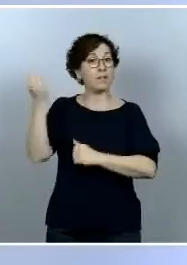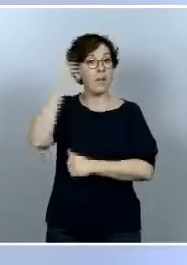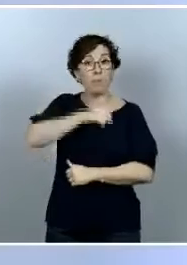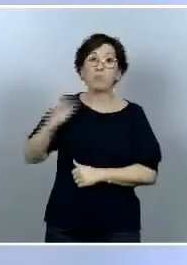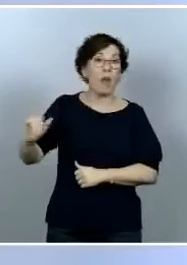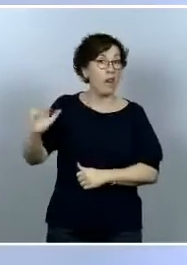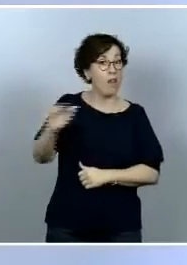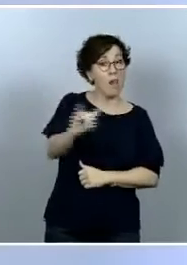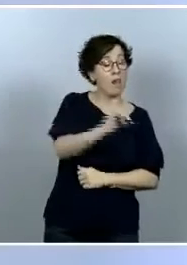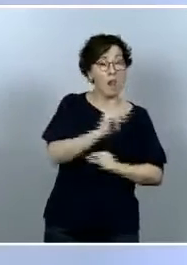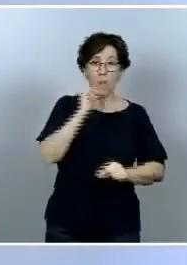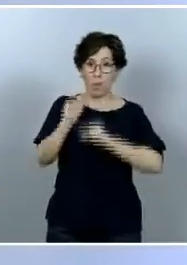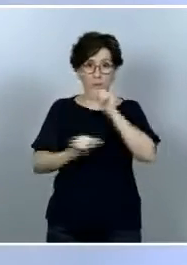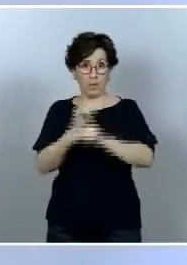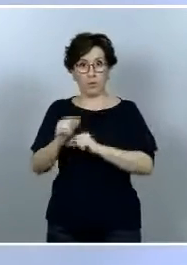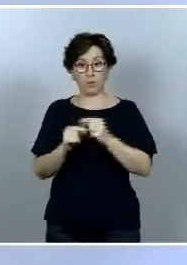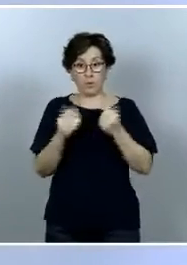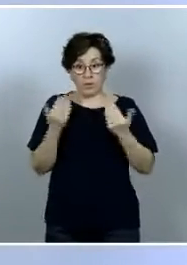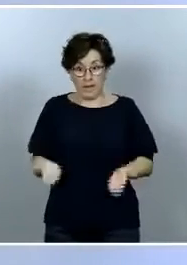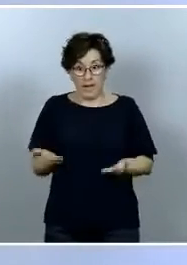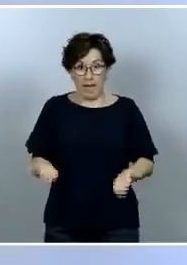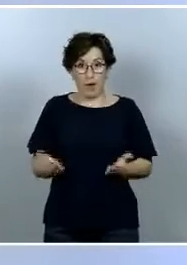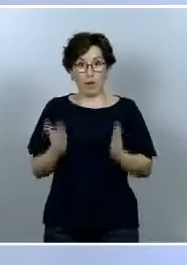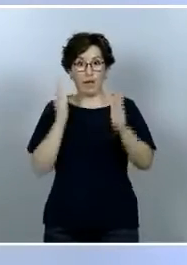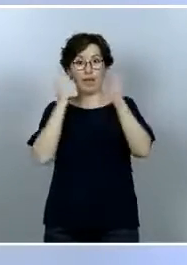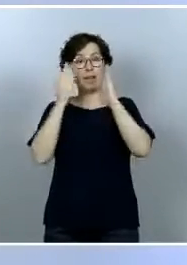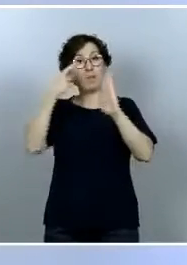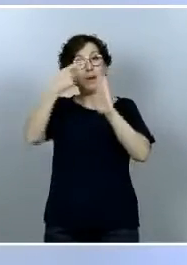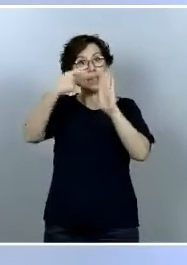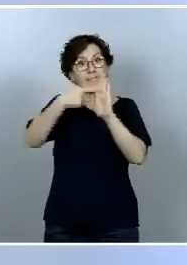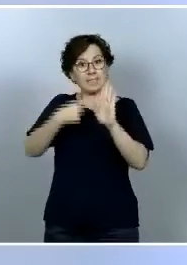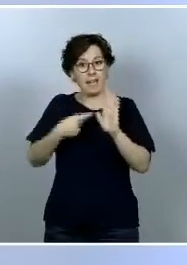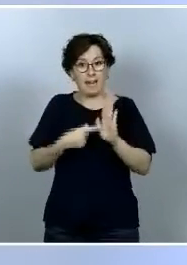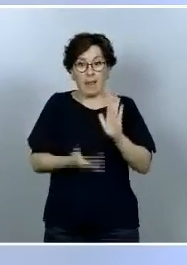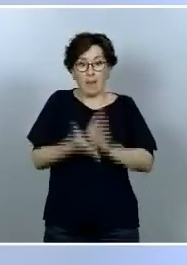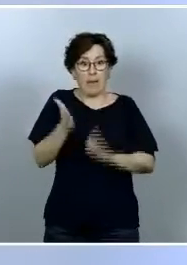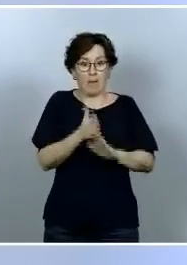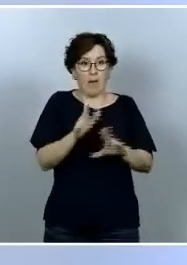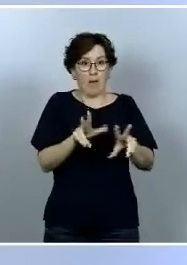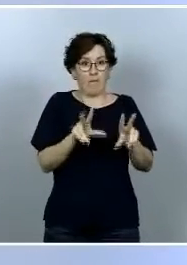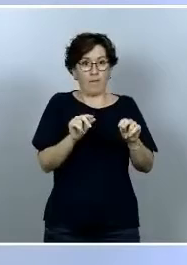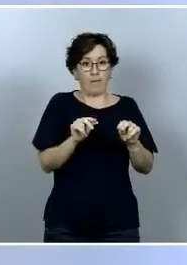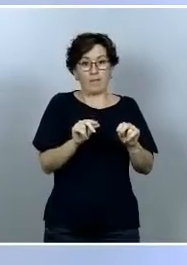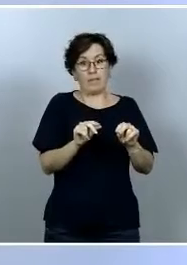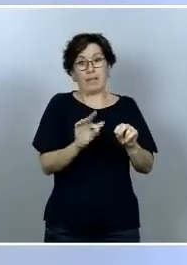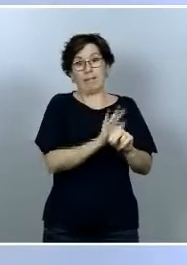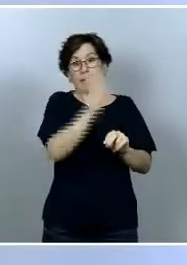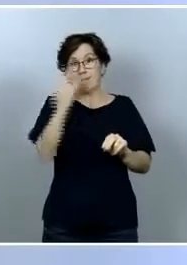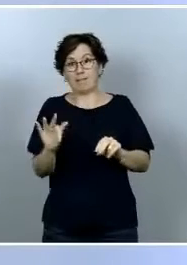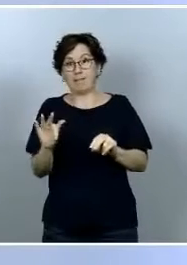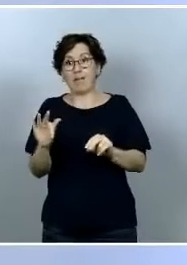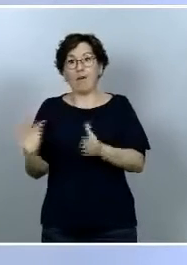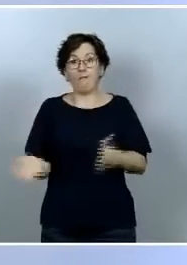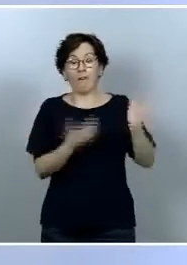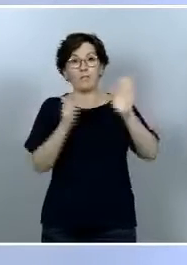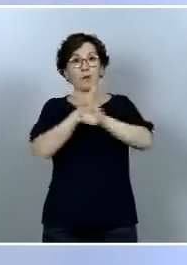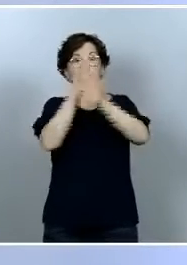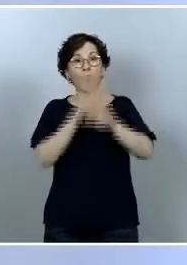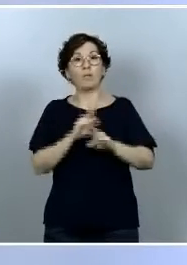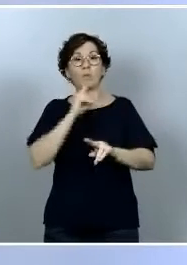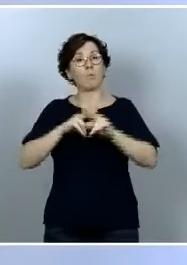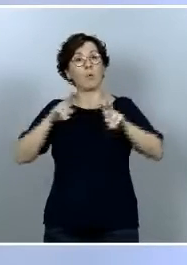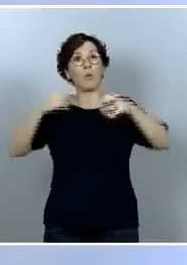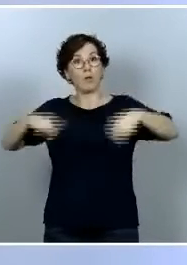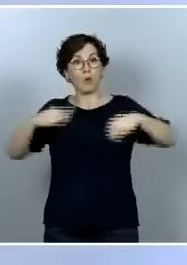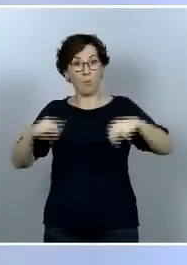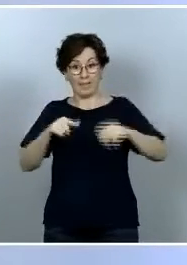de la segunda etapa de desescalada inicio de la etapa de nueva normalidad es muy importante es de